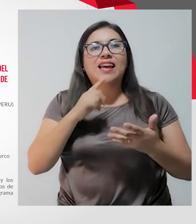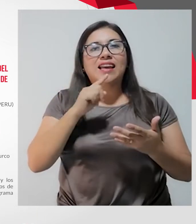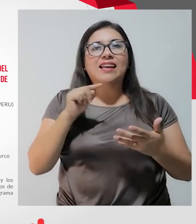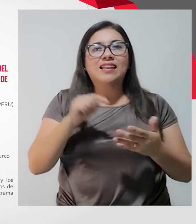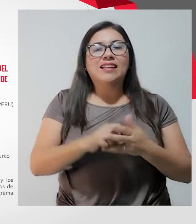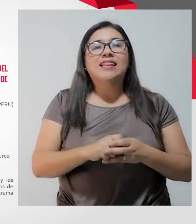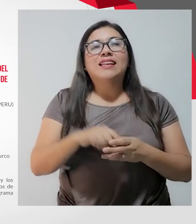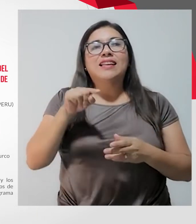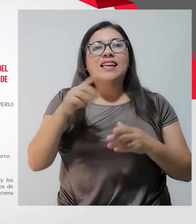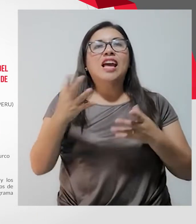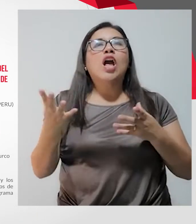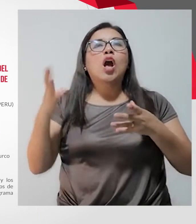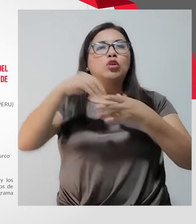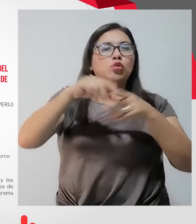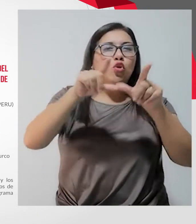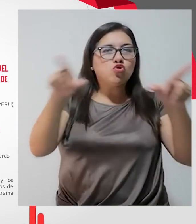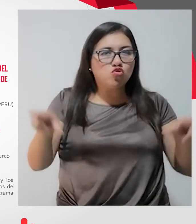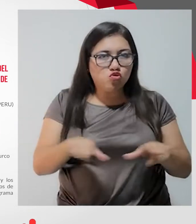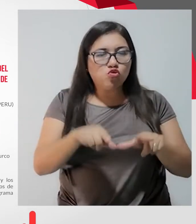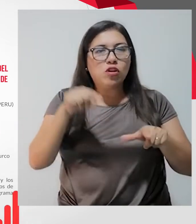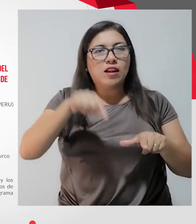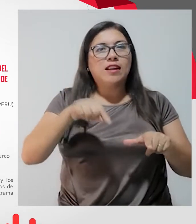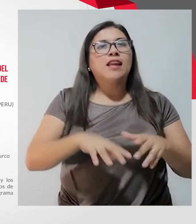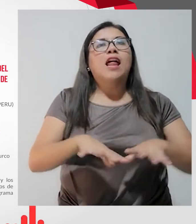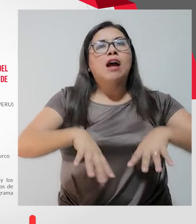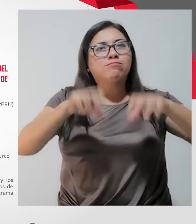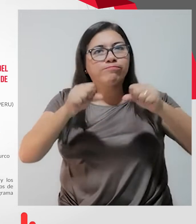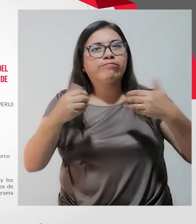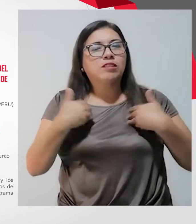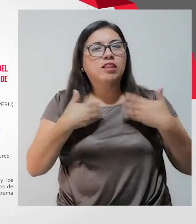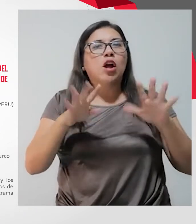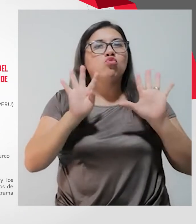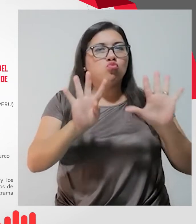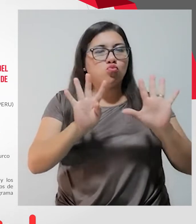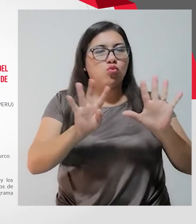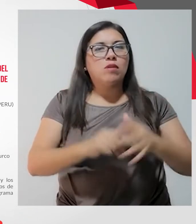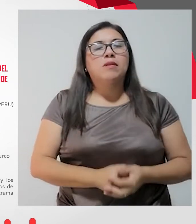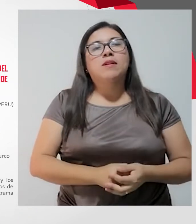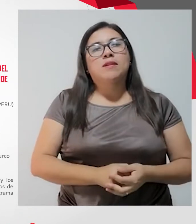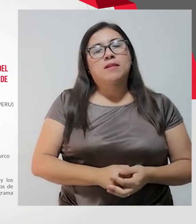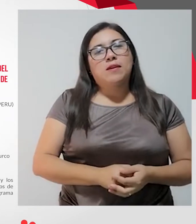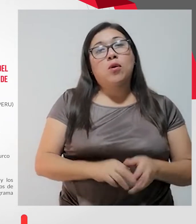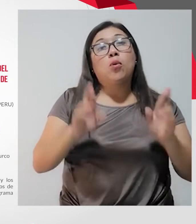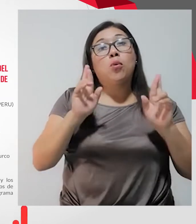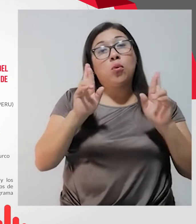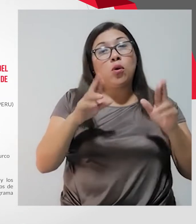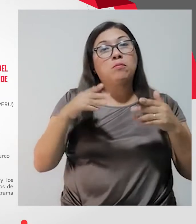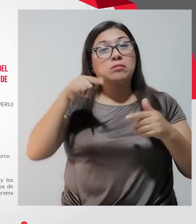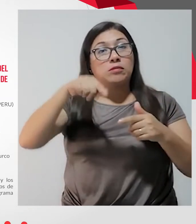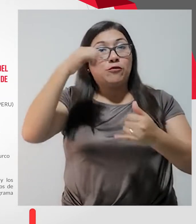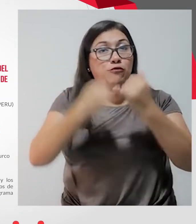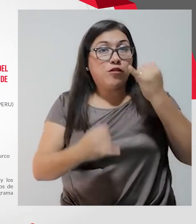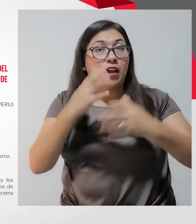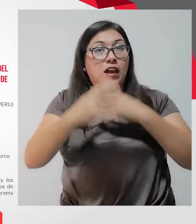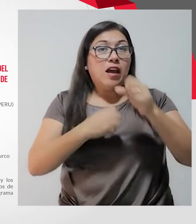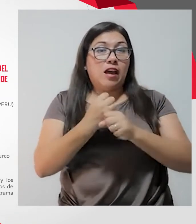Residencial. La unidad de discapacidad tiene actualmente nueve y esperamos cerrar a fin de